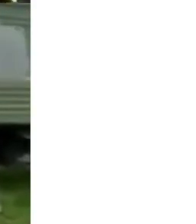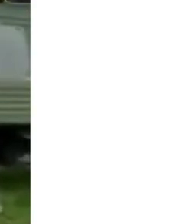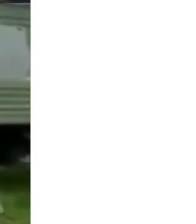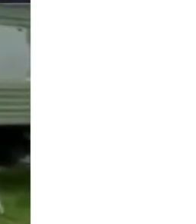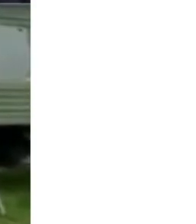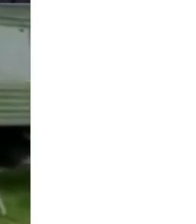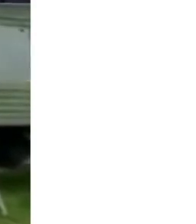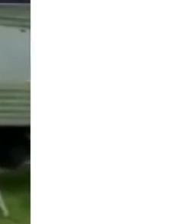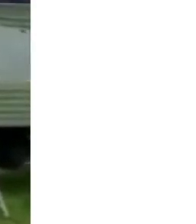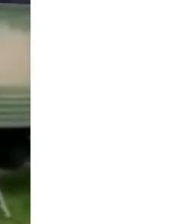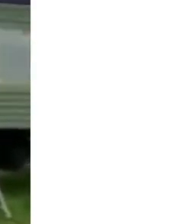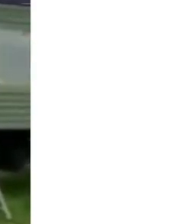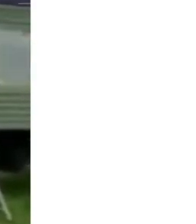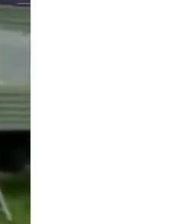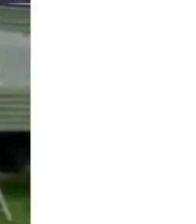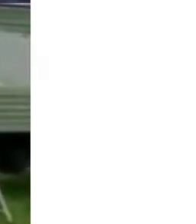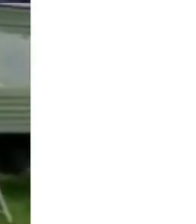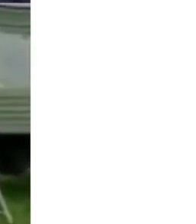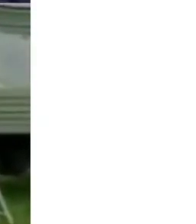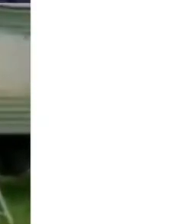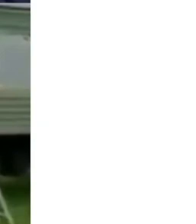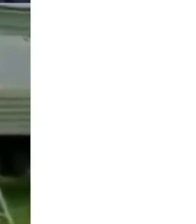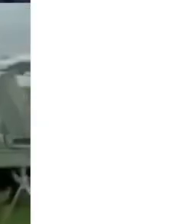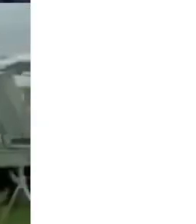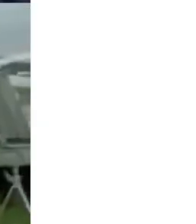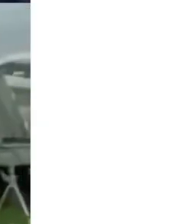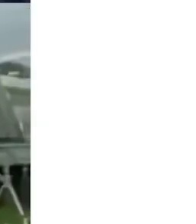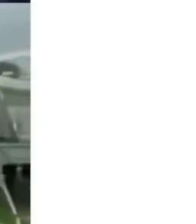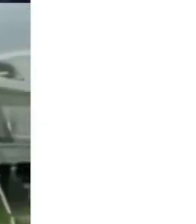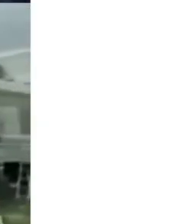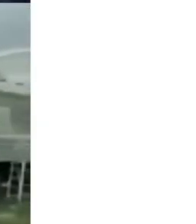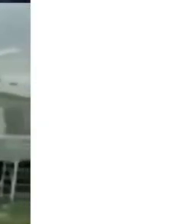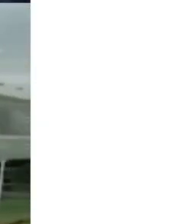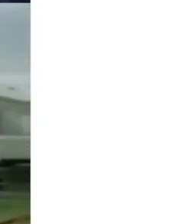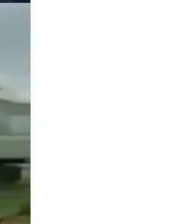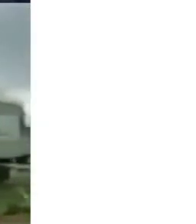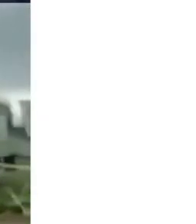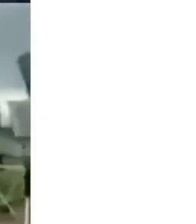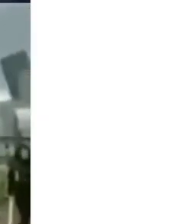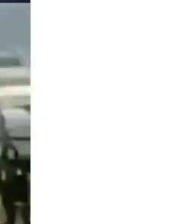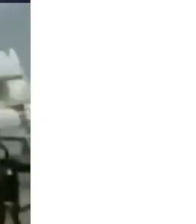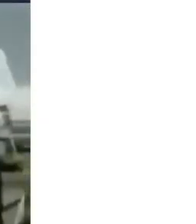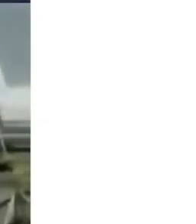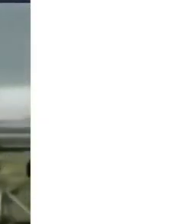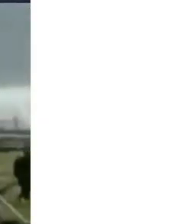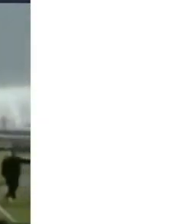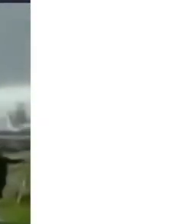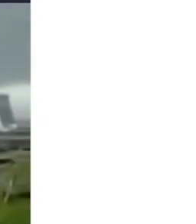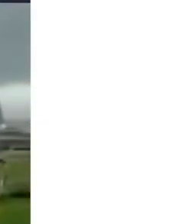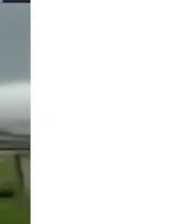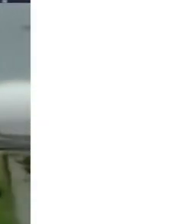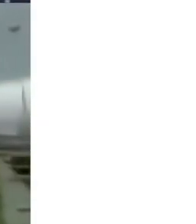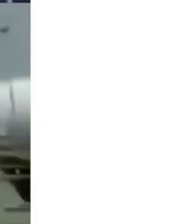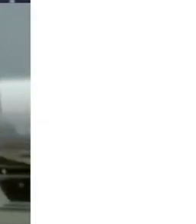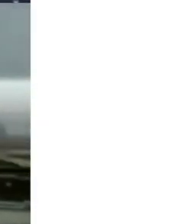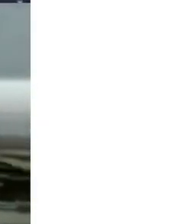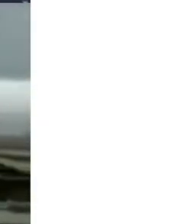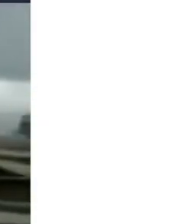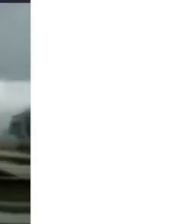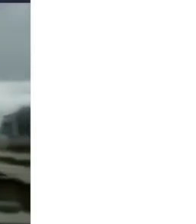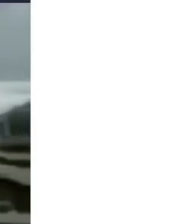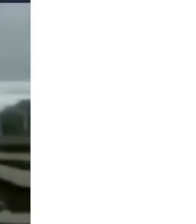el gobernador del Estado de México, la jefa de gobierno, el general Vallecco, Jesse, del